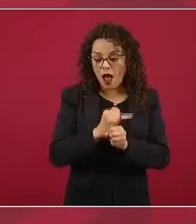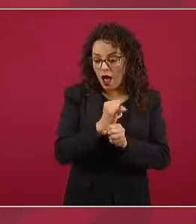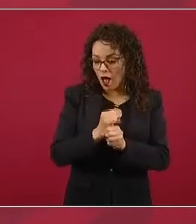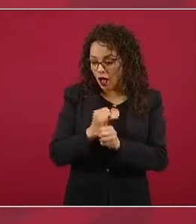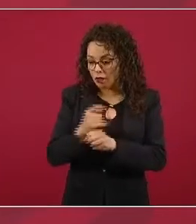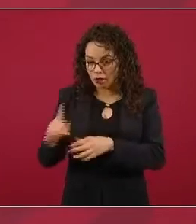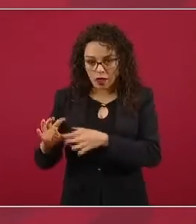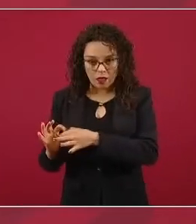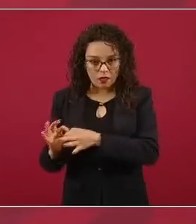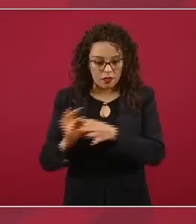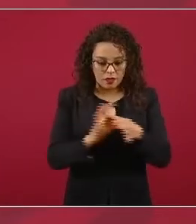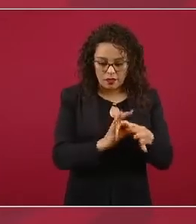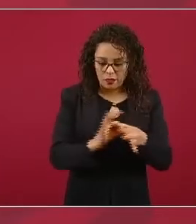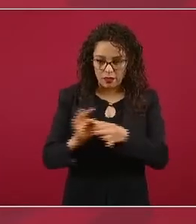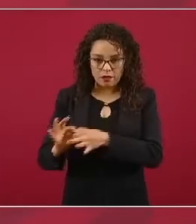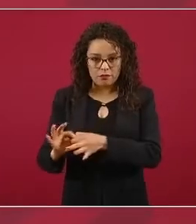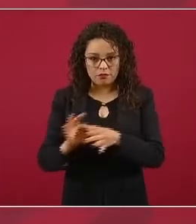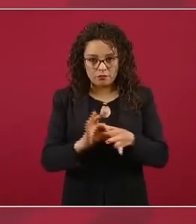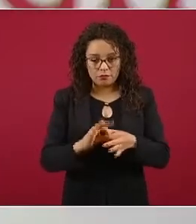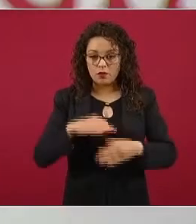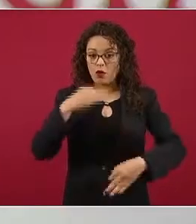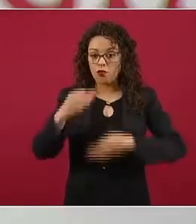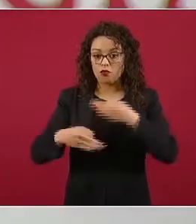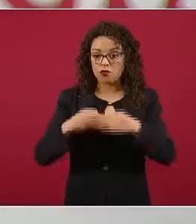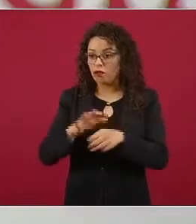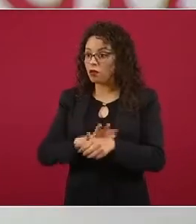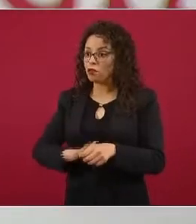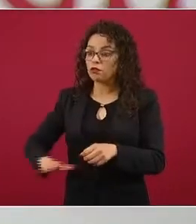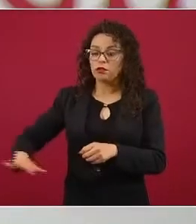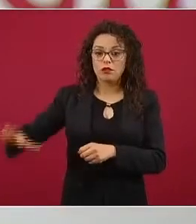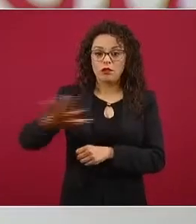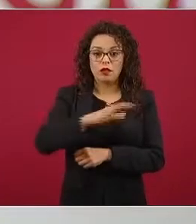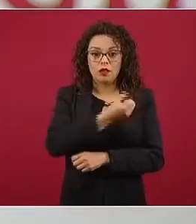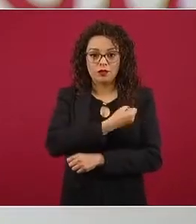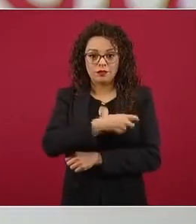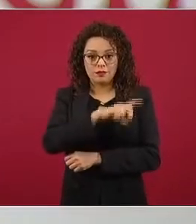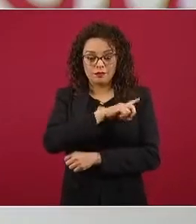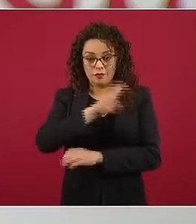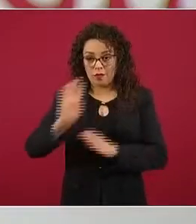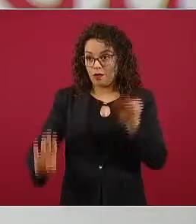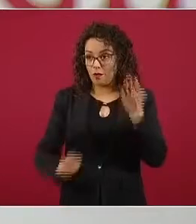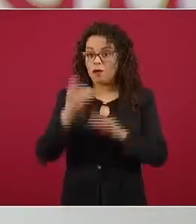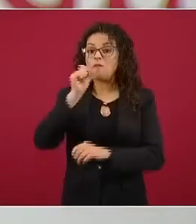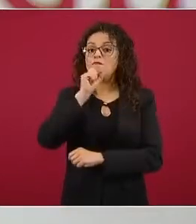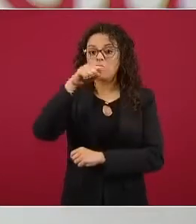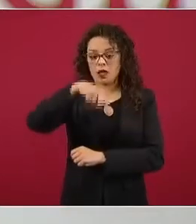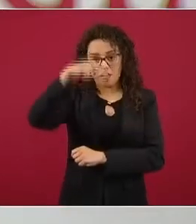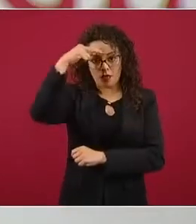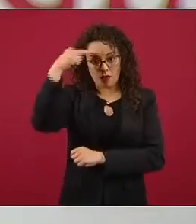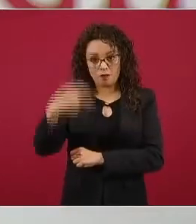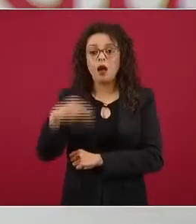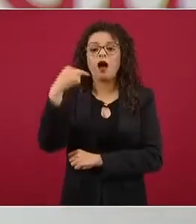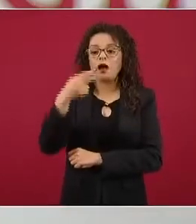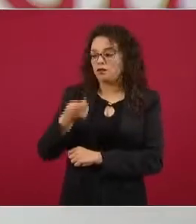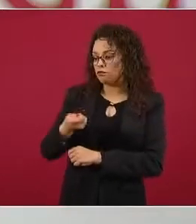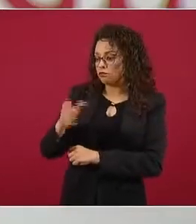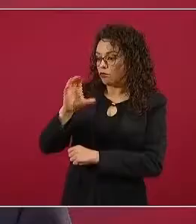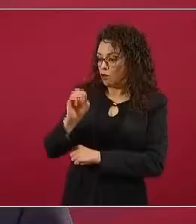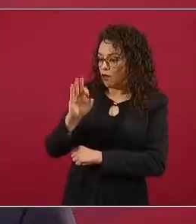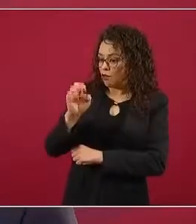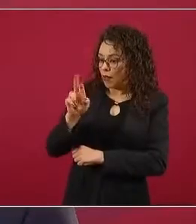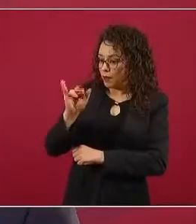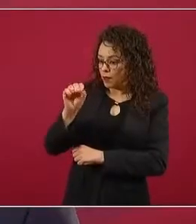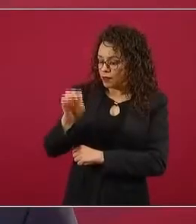y en todas las agencias de regulación sanitaria del mundo, incluida la de México, que se llama COFEPRIS, la